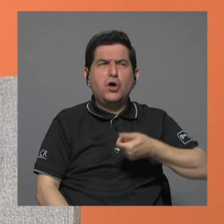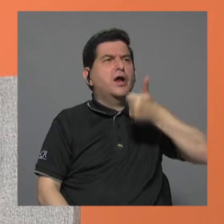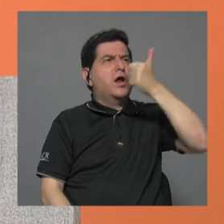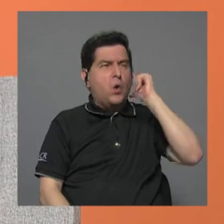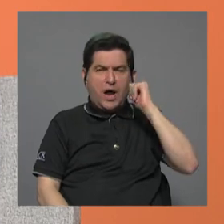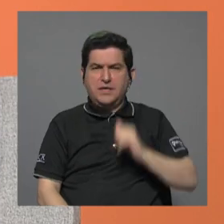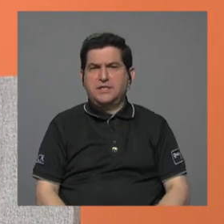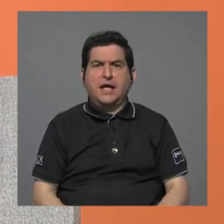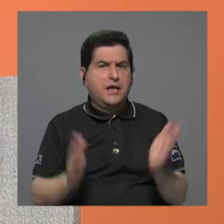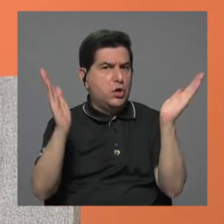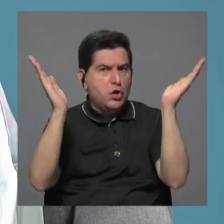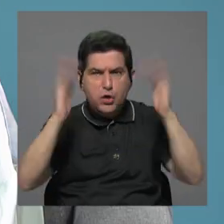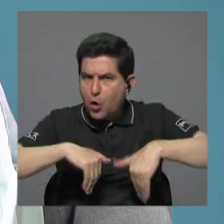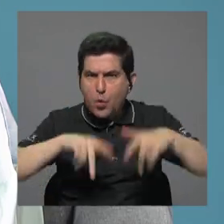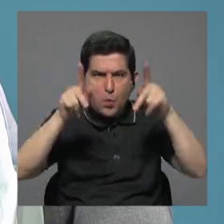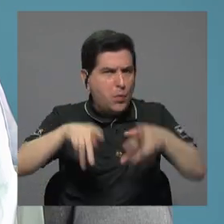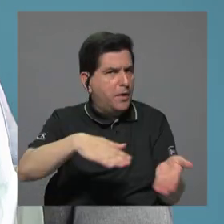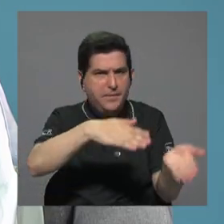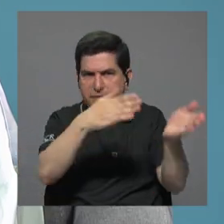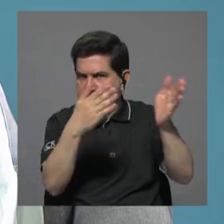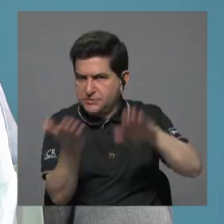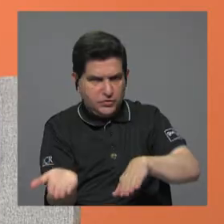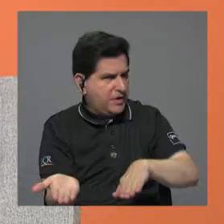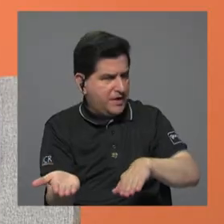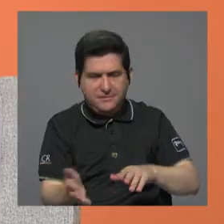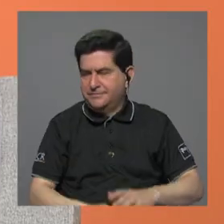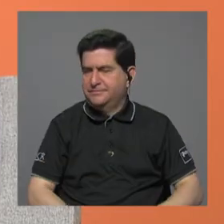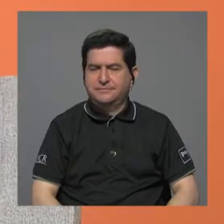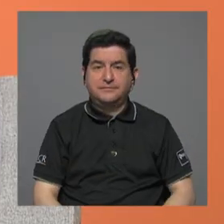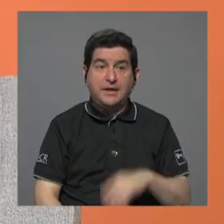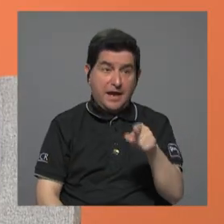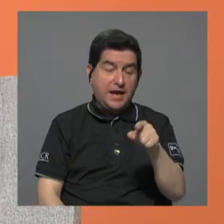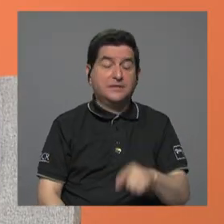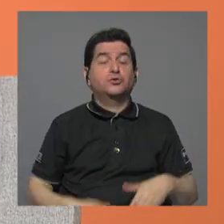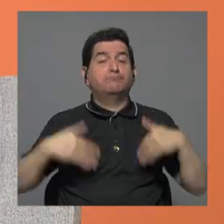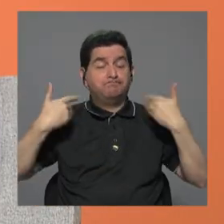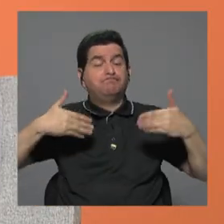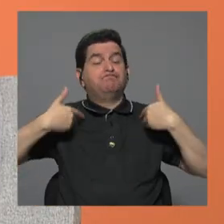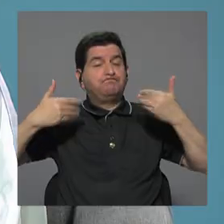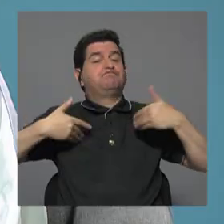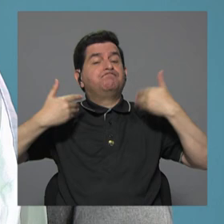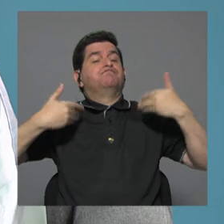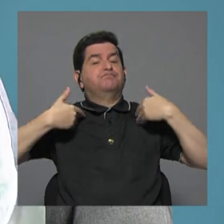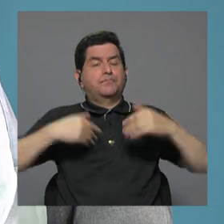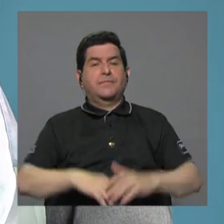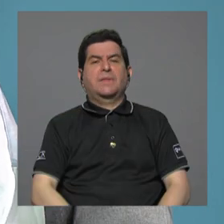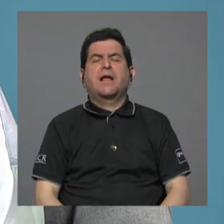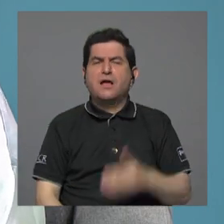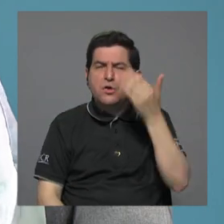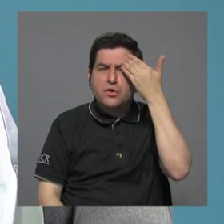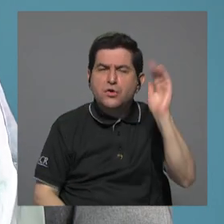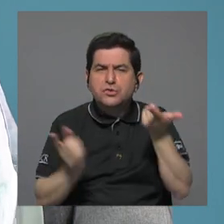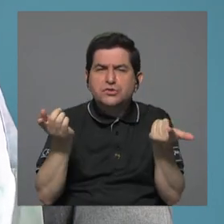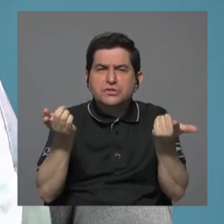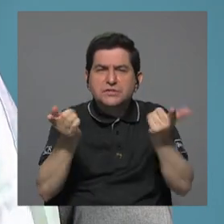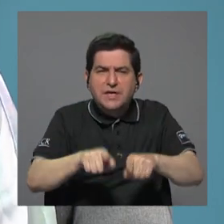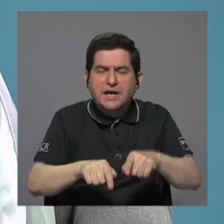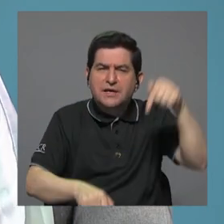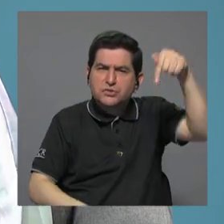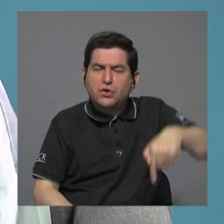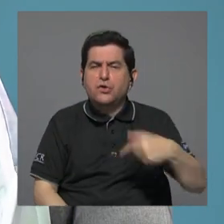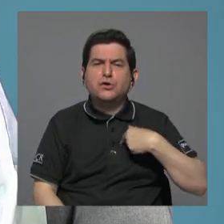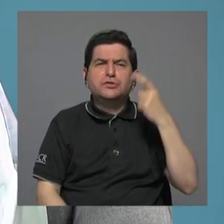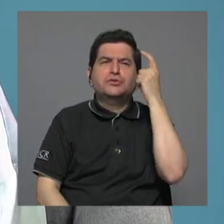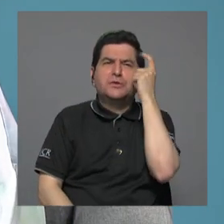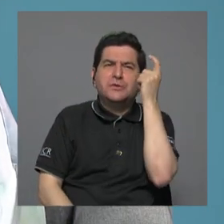ayer que no hubo fallecimientos, y bueno, eso es de alegrarse definitivamente. Sí, no sé cuál es el caso del día de hoy, estaba